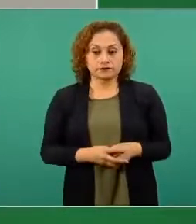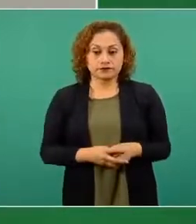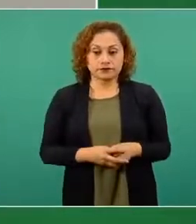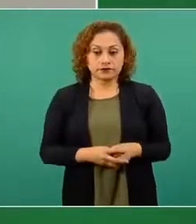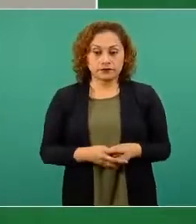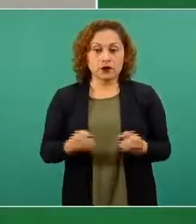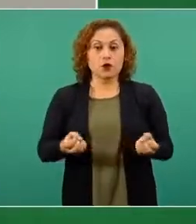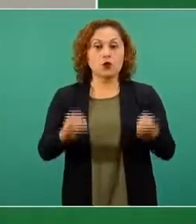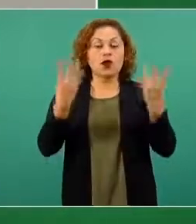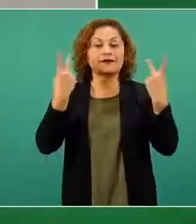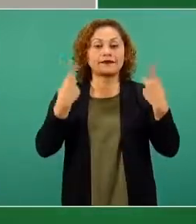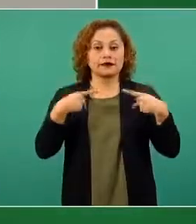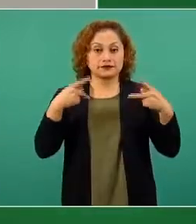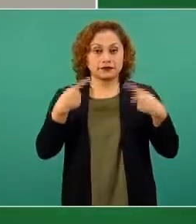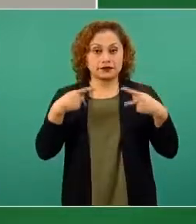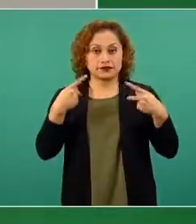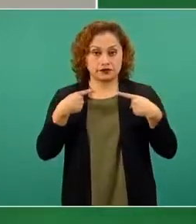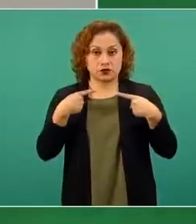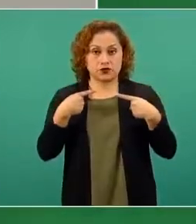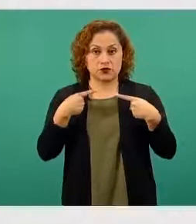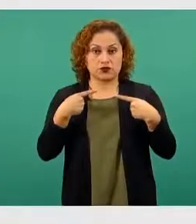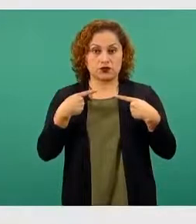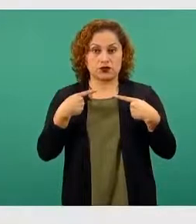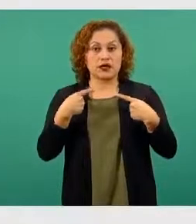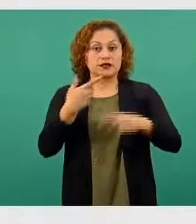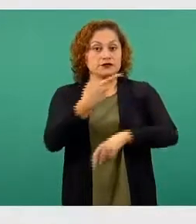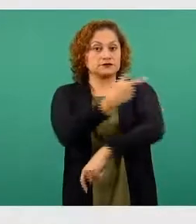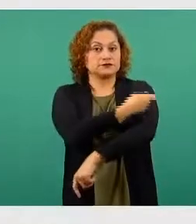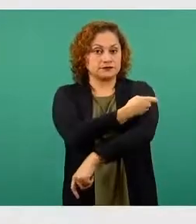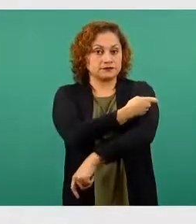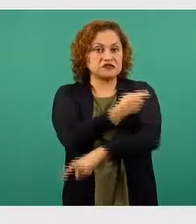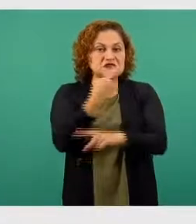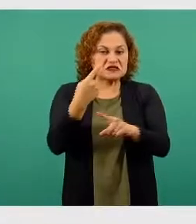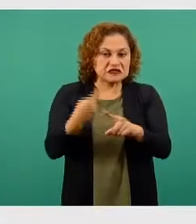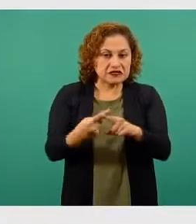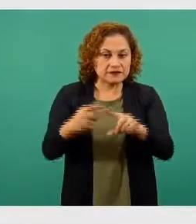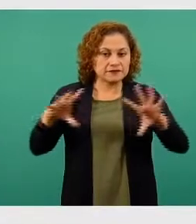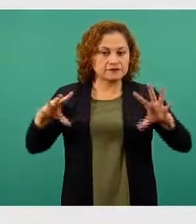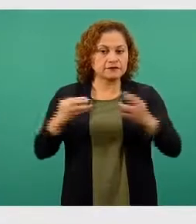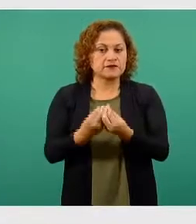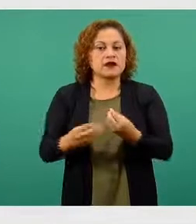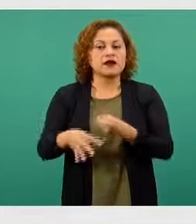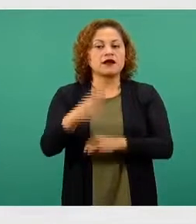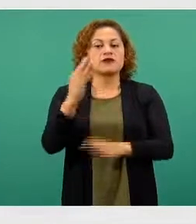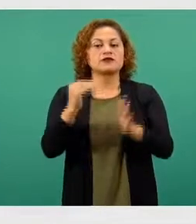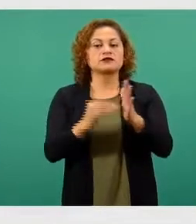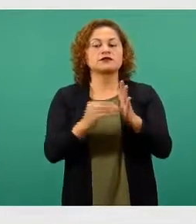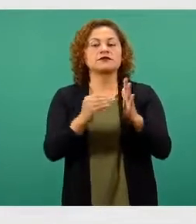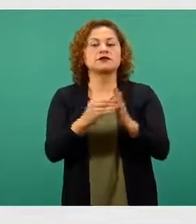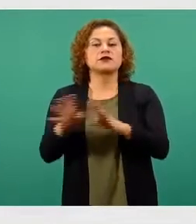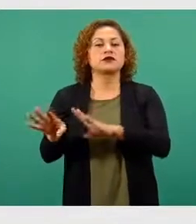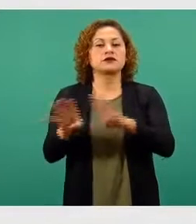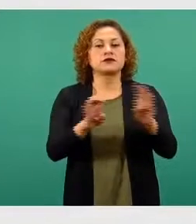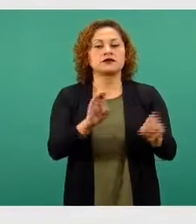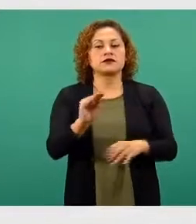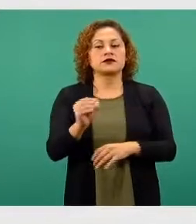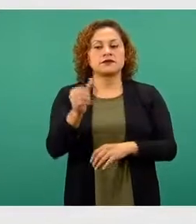personas que en su momento han recibido la vacuna, 14.996